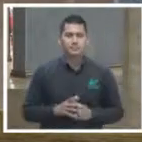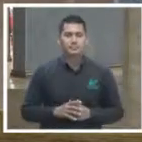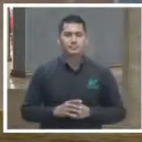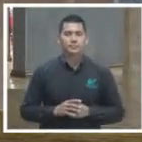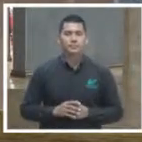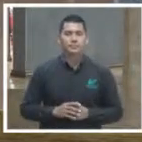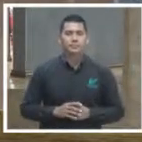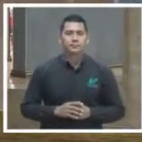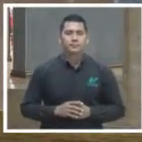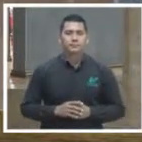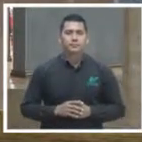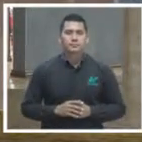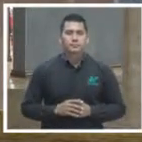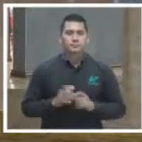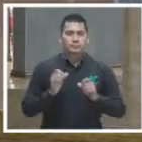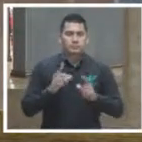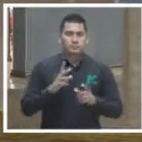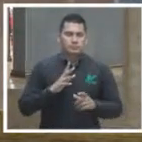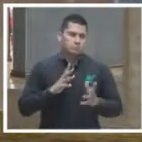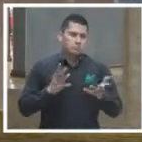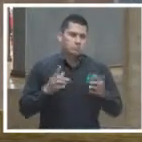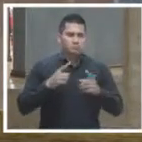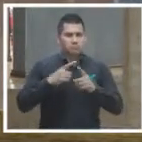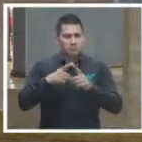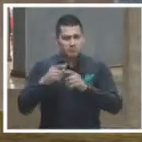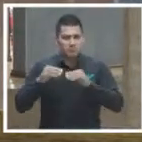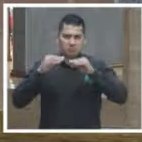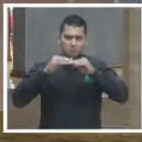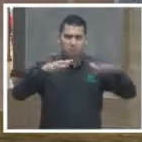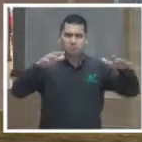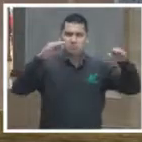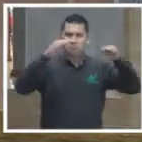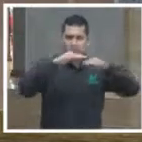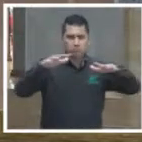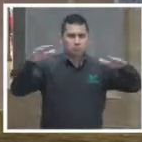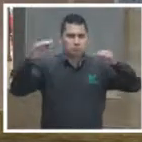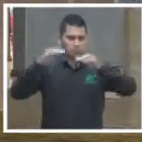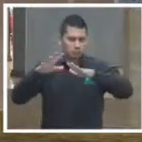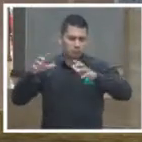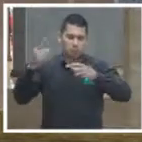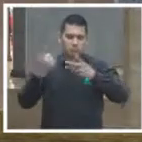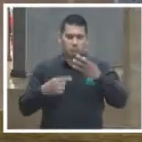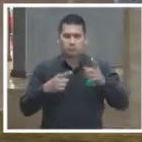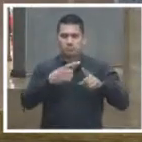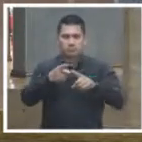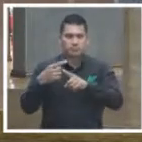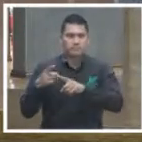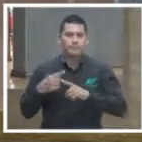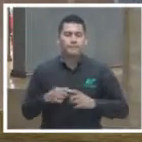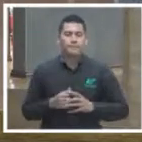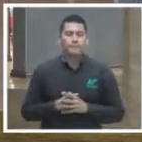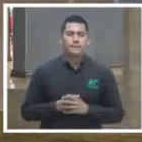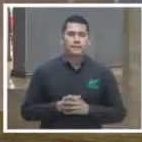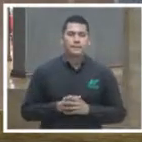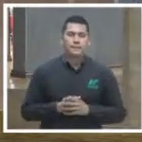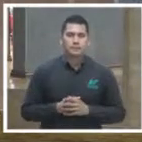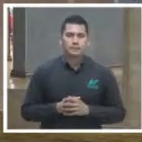hay publicaciones el boletín oficial de manera fácil en general ahora